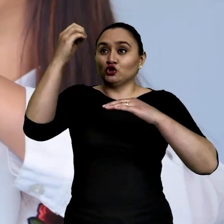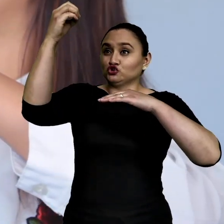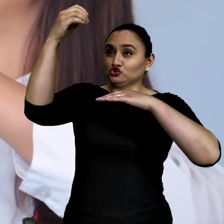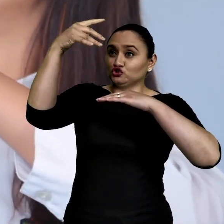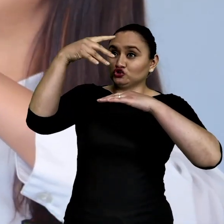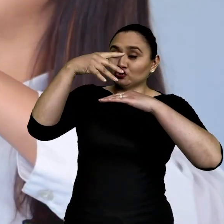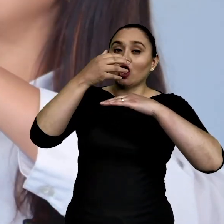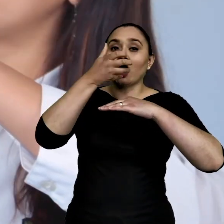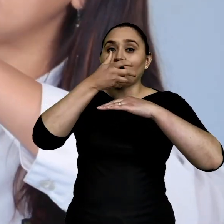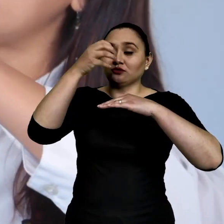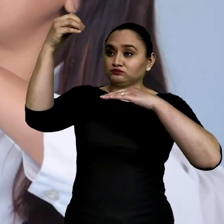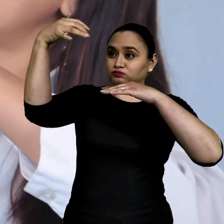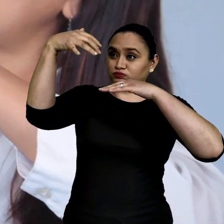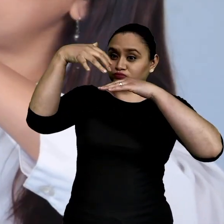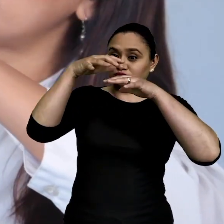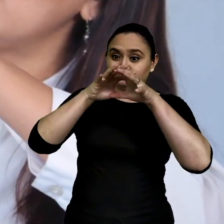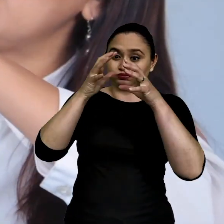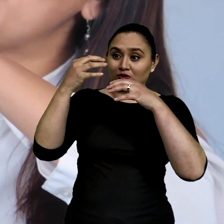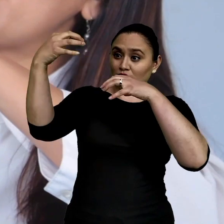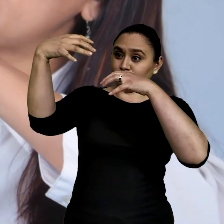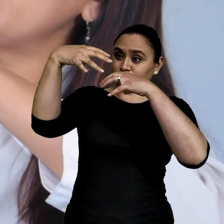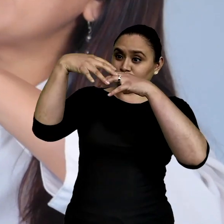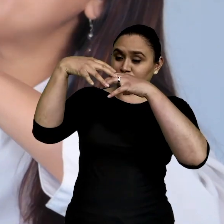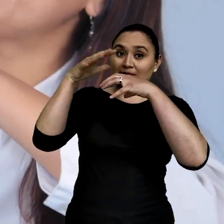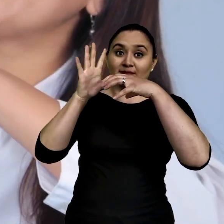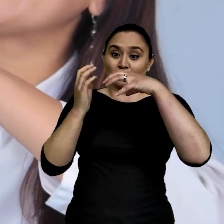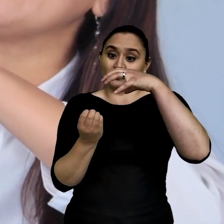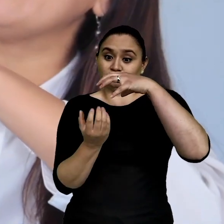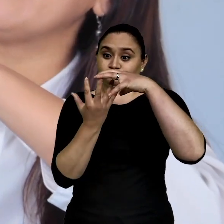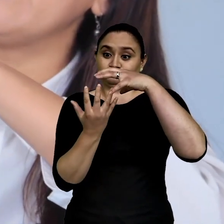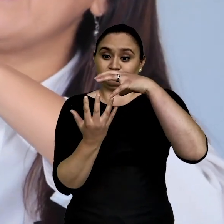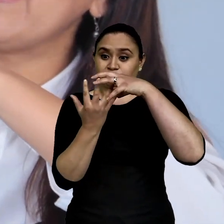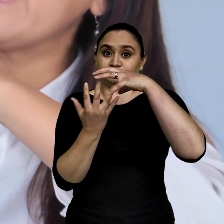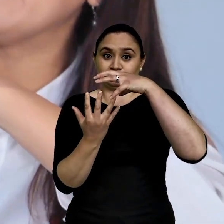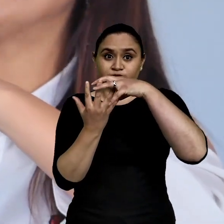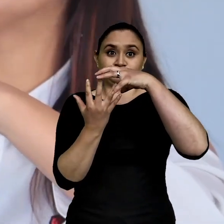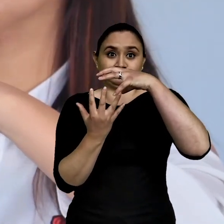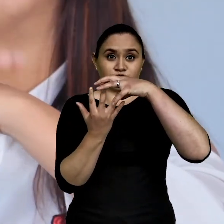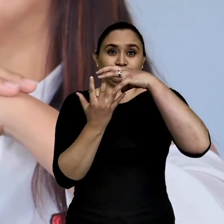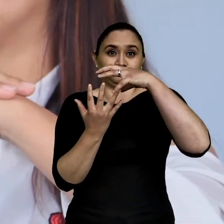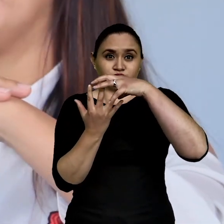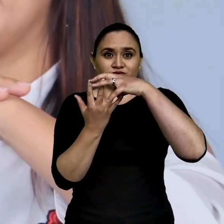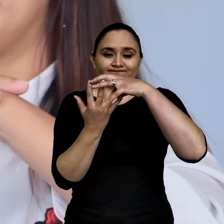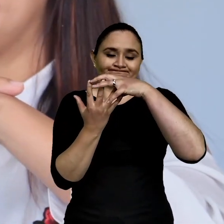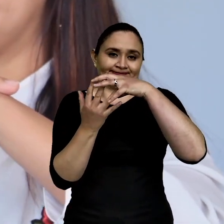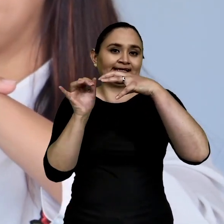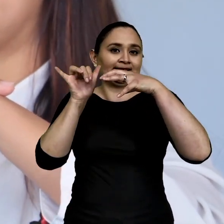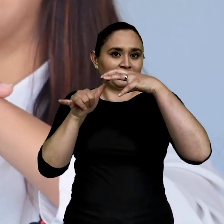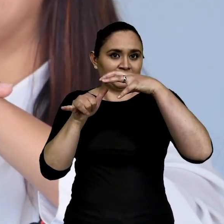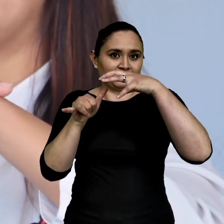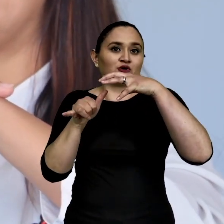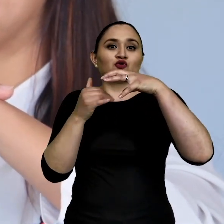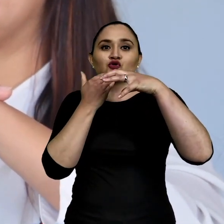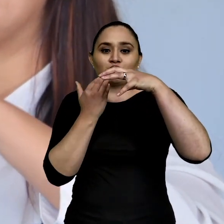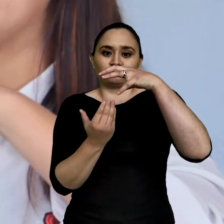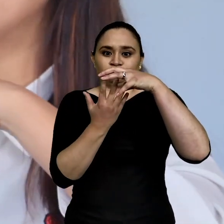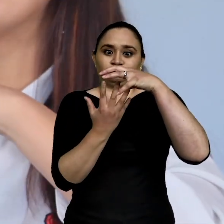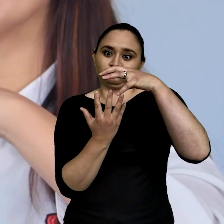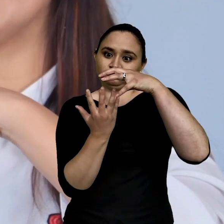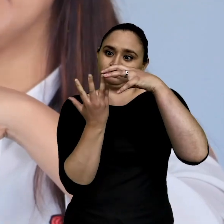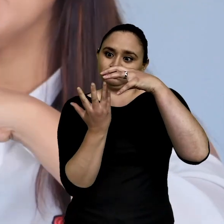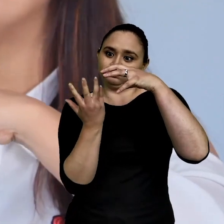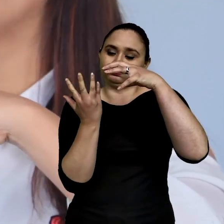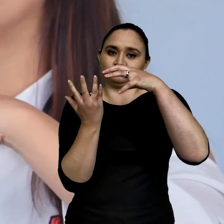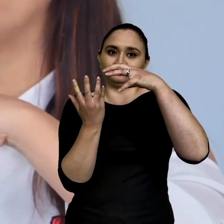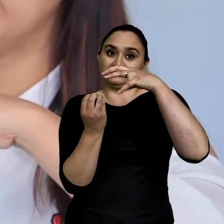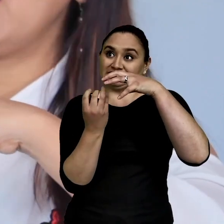crean una capa, entra el calor y la luz, pero luego ya no puede salir, se queda atrapado. En la Tierra y